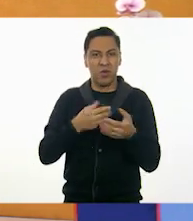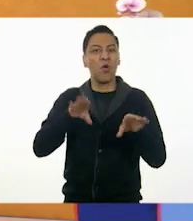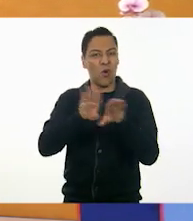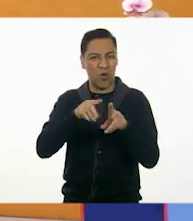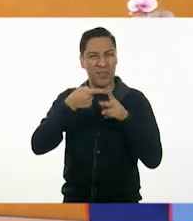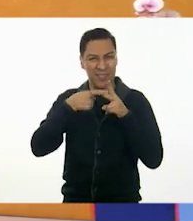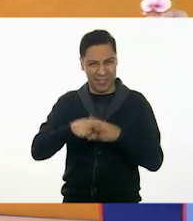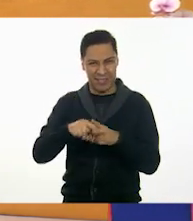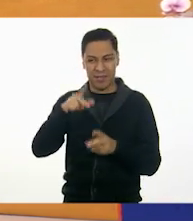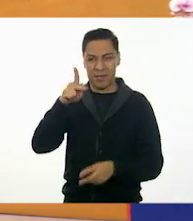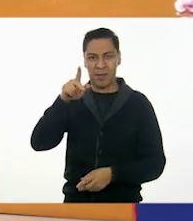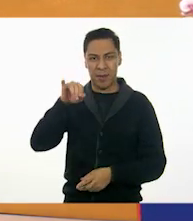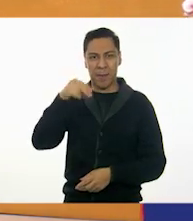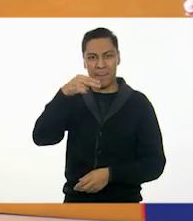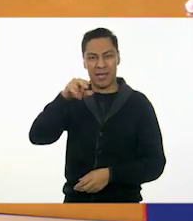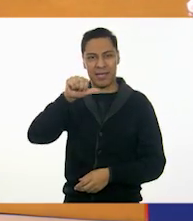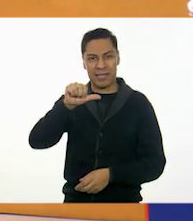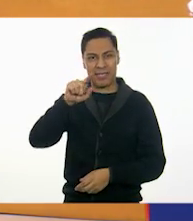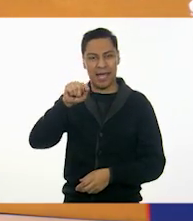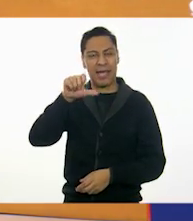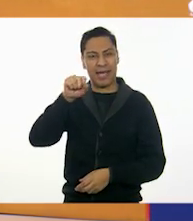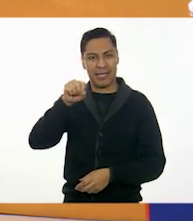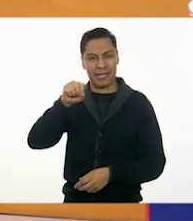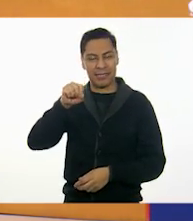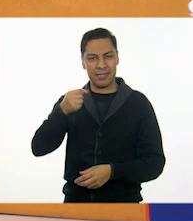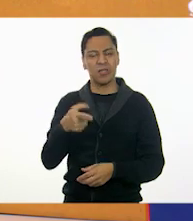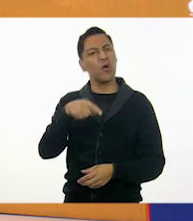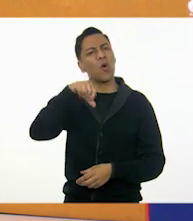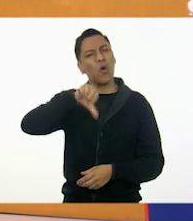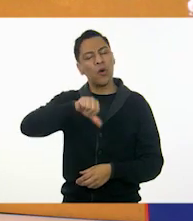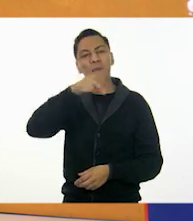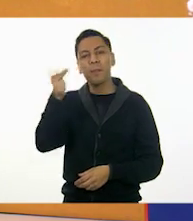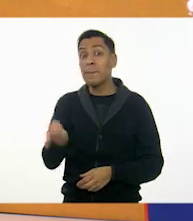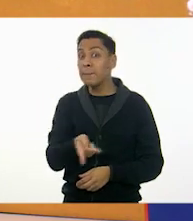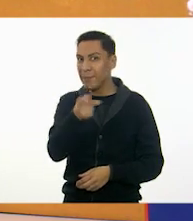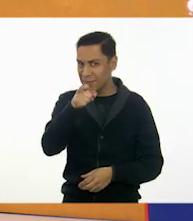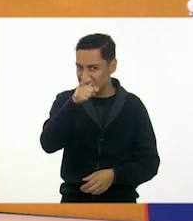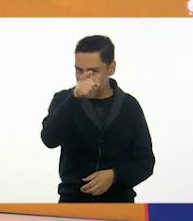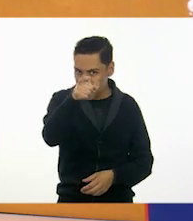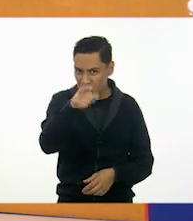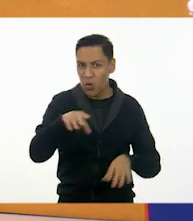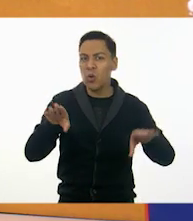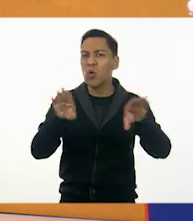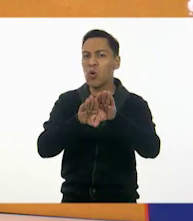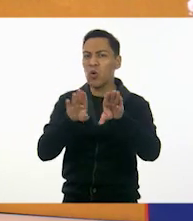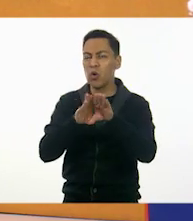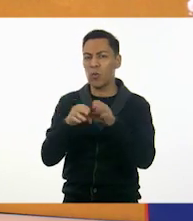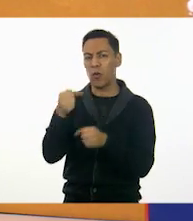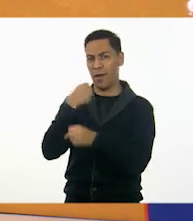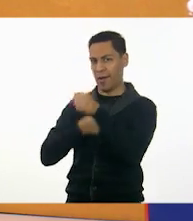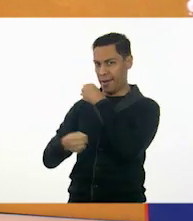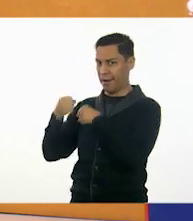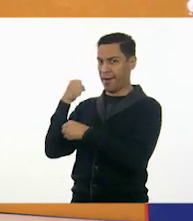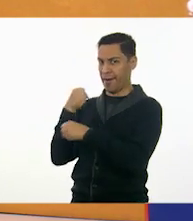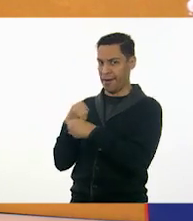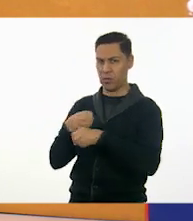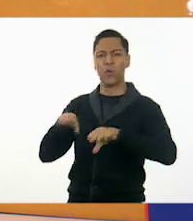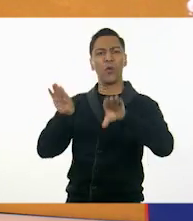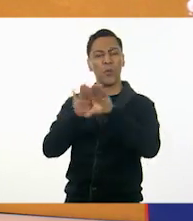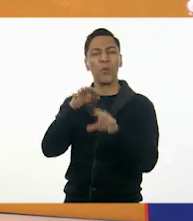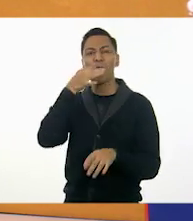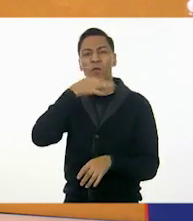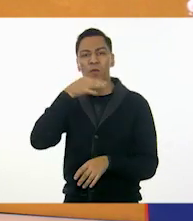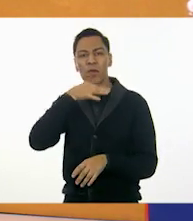Pero antes de empezar, me gustaría preguntarle a las niñas y a los niños que nos están viendo cómo festejaron el año pasado estas